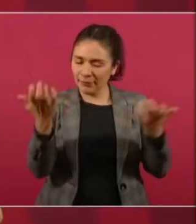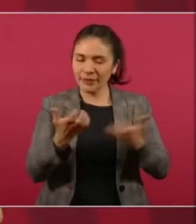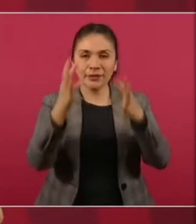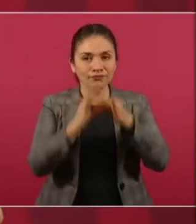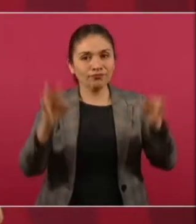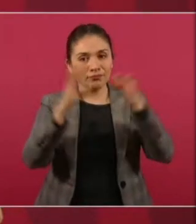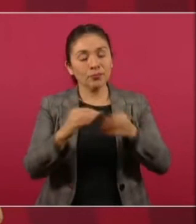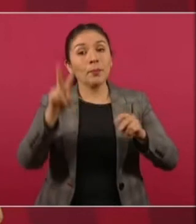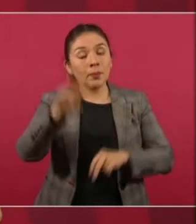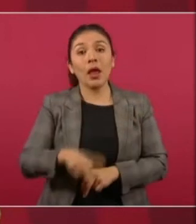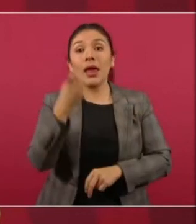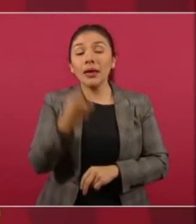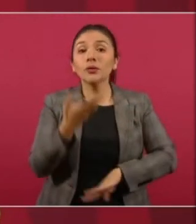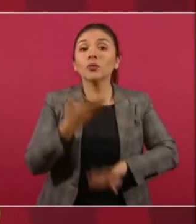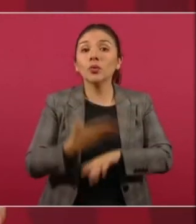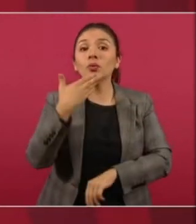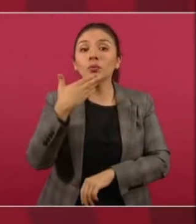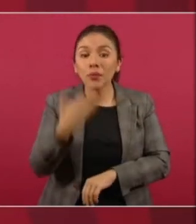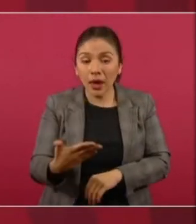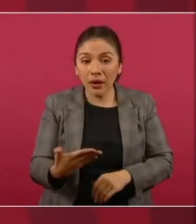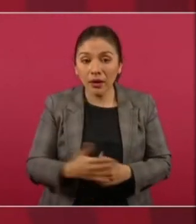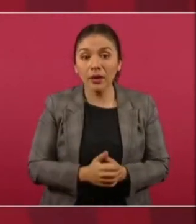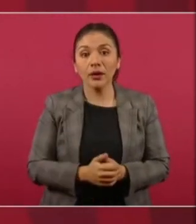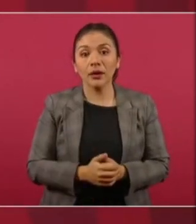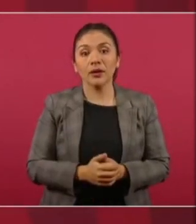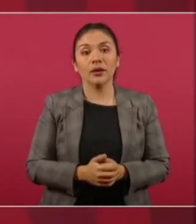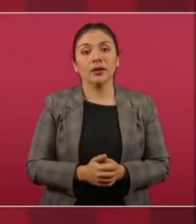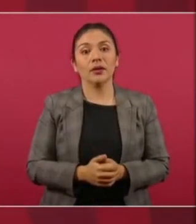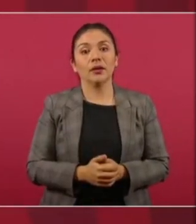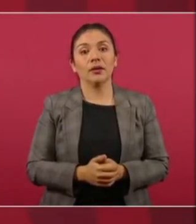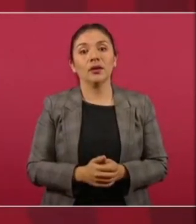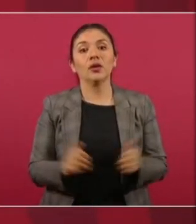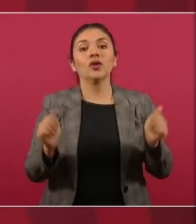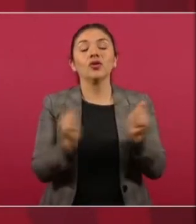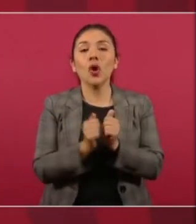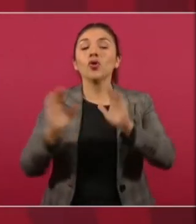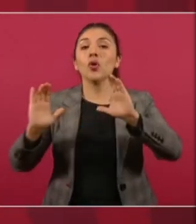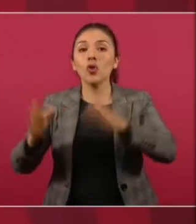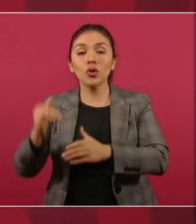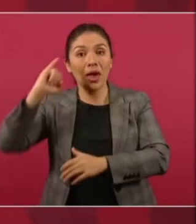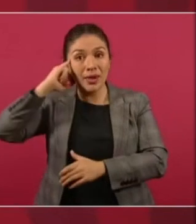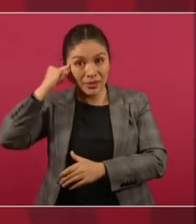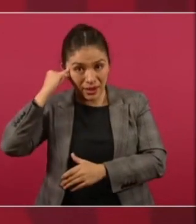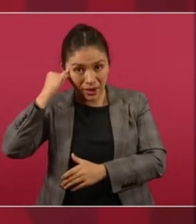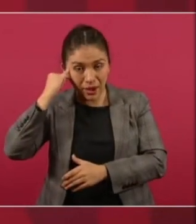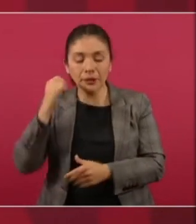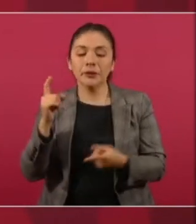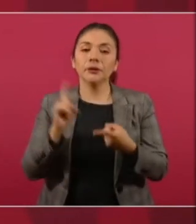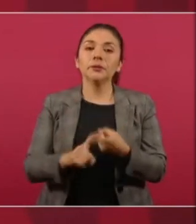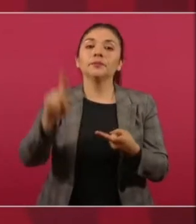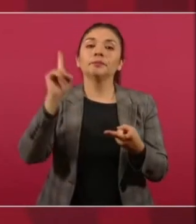que informe. Pero estamos muy bien... ¿Sí? Hay corrupción en la Procuraduría Agraria. Con